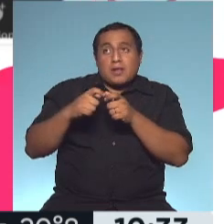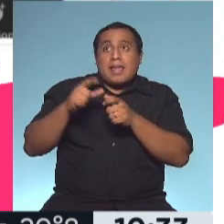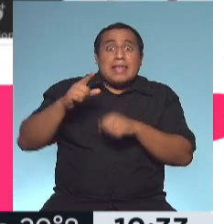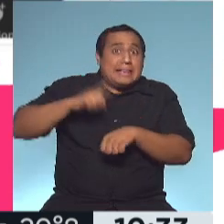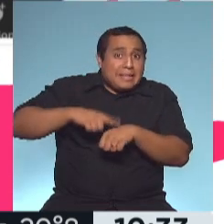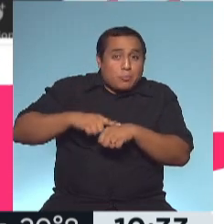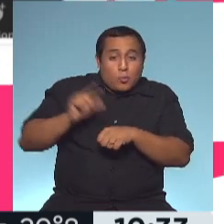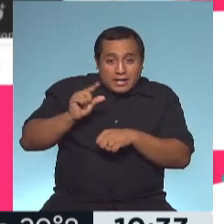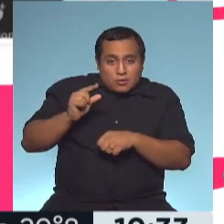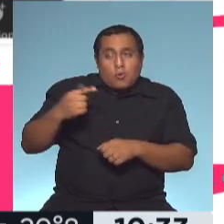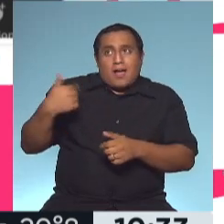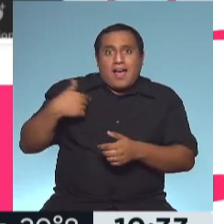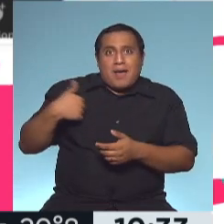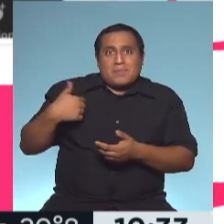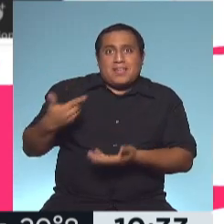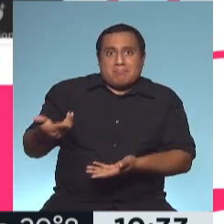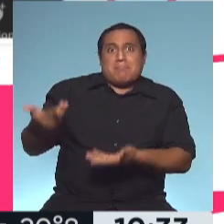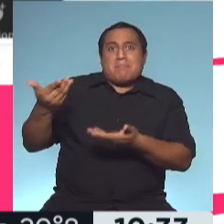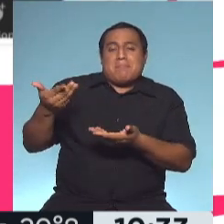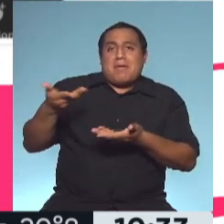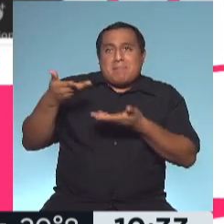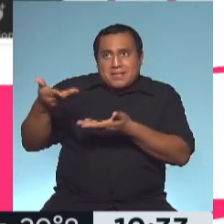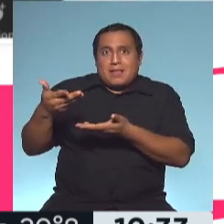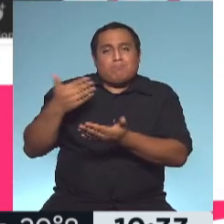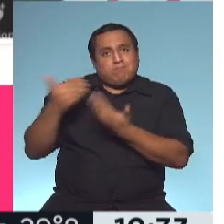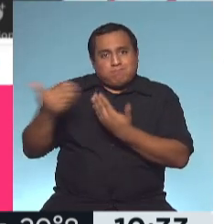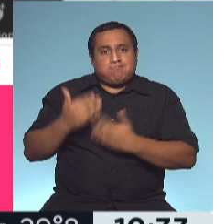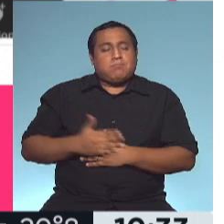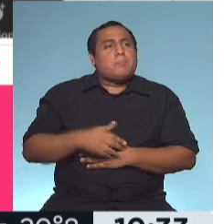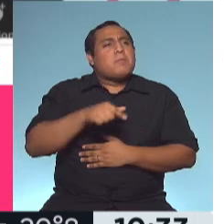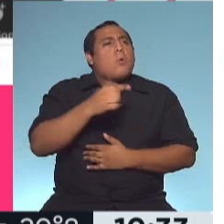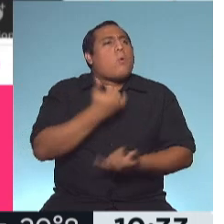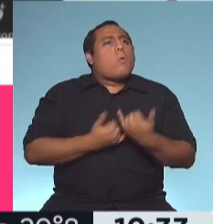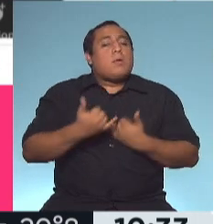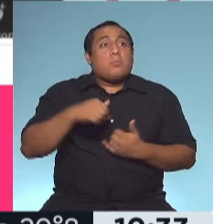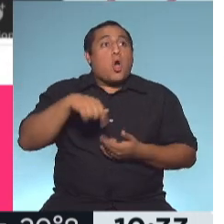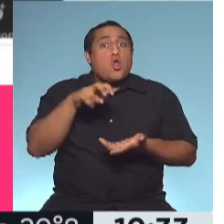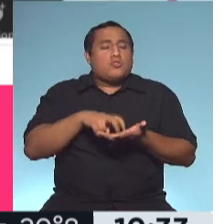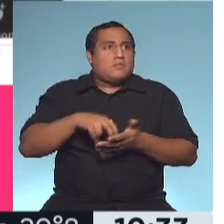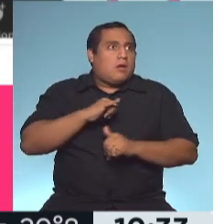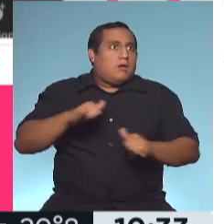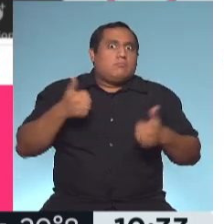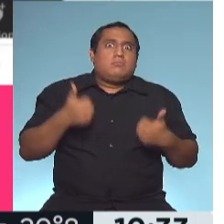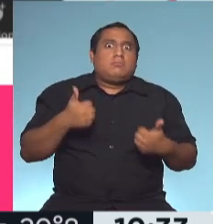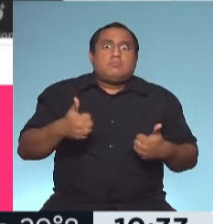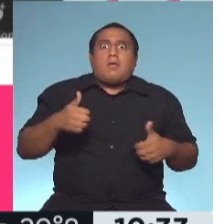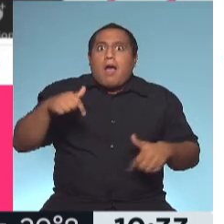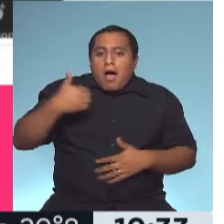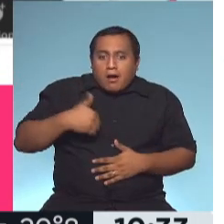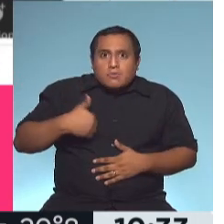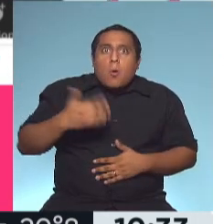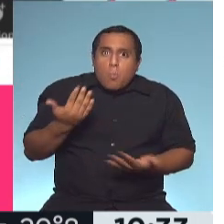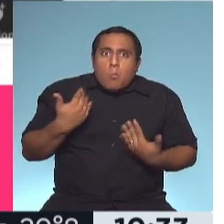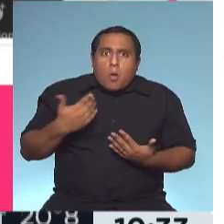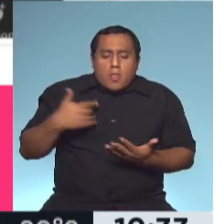atenderme. ¿Y qué nos podés decir de eso, Nora? ¿Qué nos podés adelantar? Que es realmente una noticia fantástica, esta posibilidad de que la